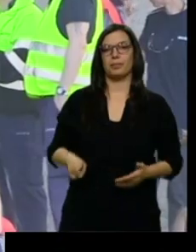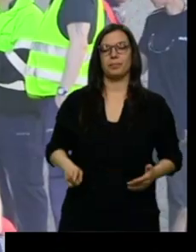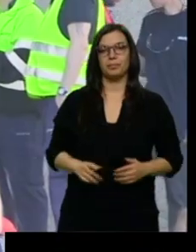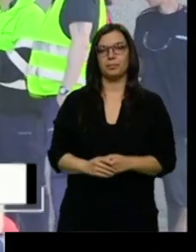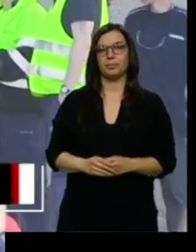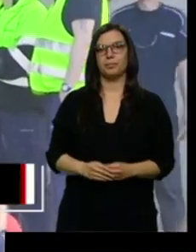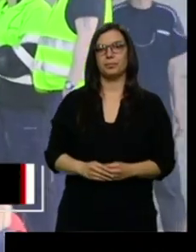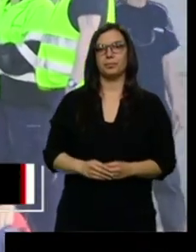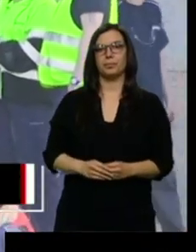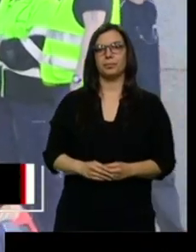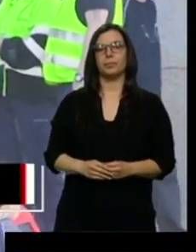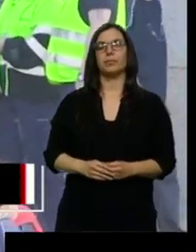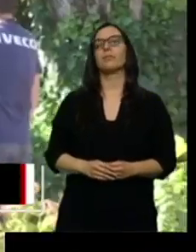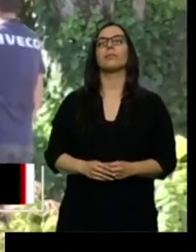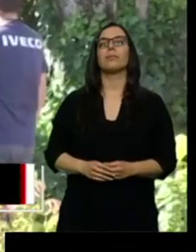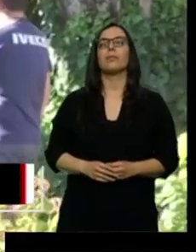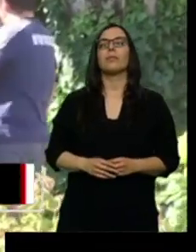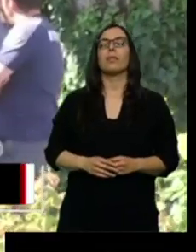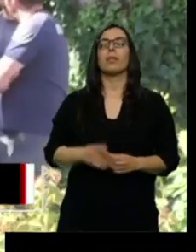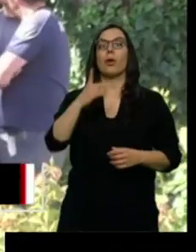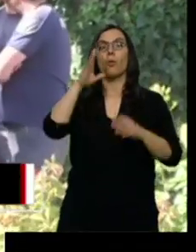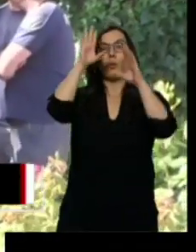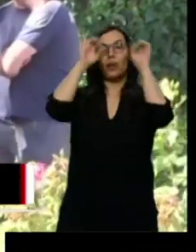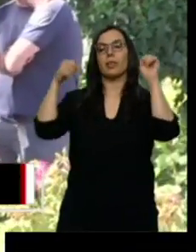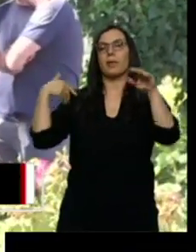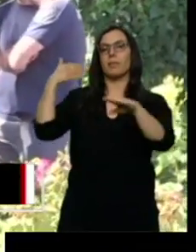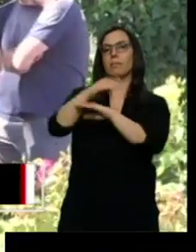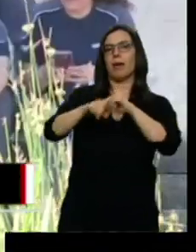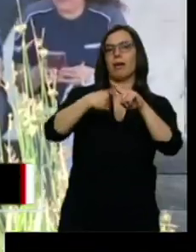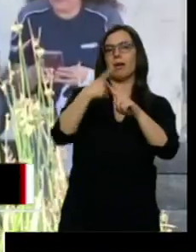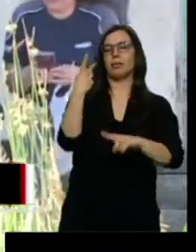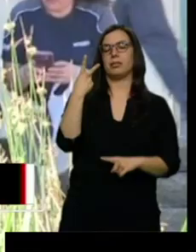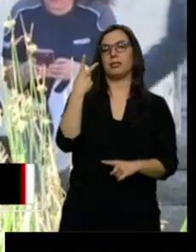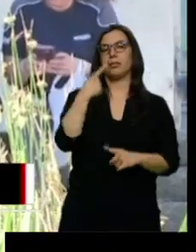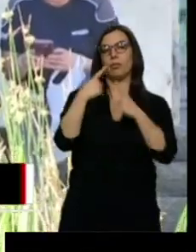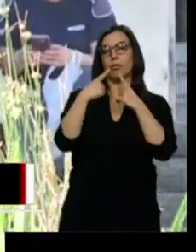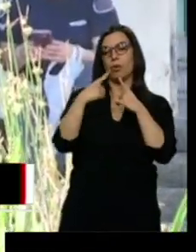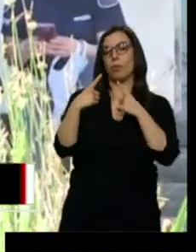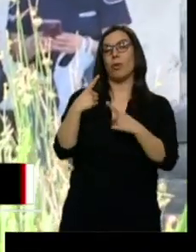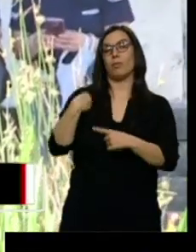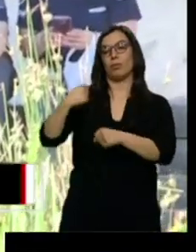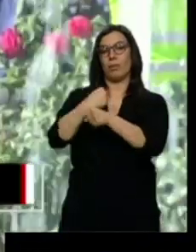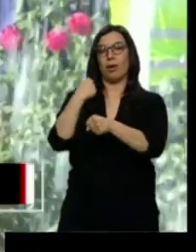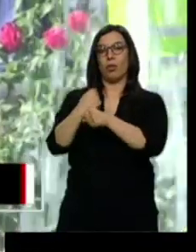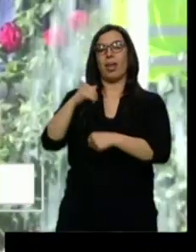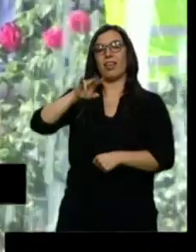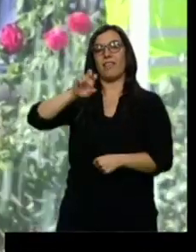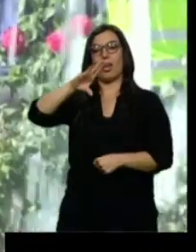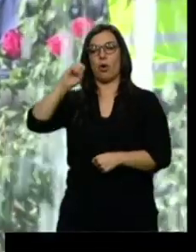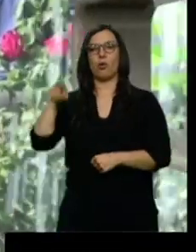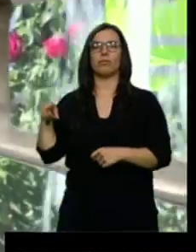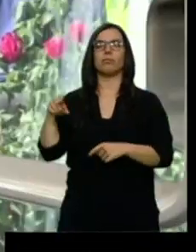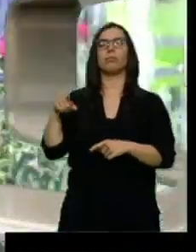Se entrega a la Guardia Civil el exnovio de la trabajadora de Ibeco, que se suicidó el pasado sábado. Se investiga si él envió el vídeo a otros